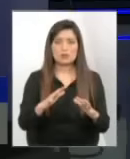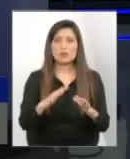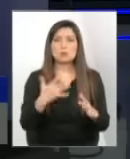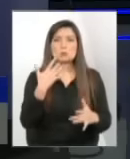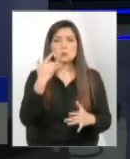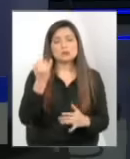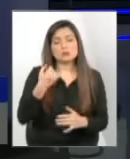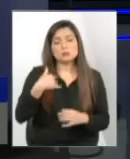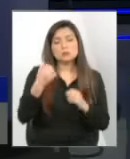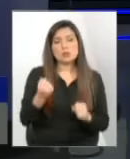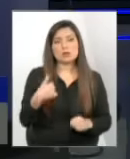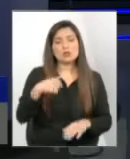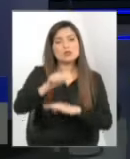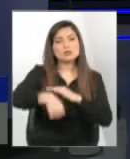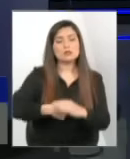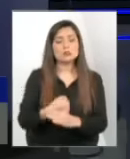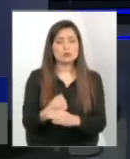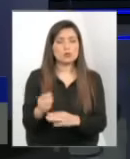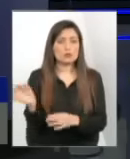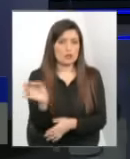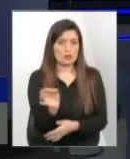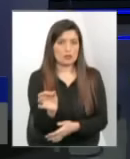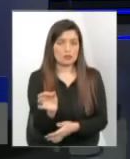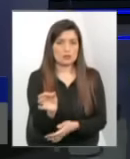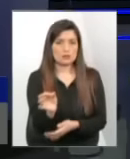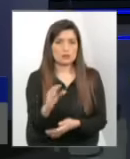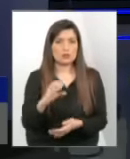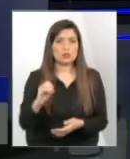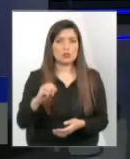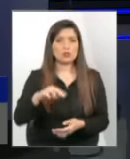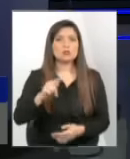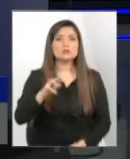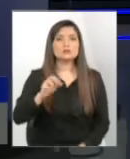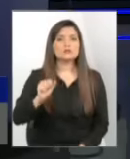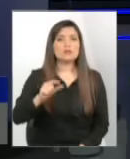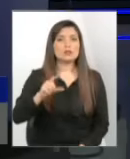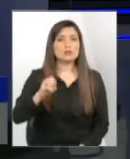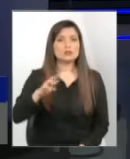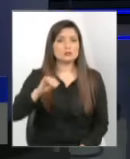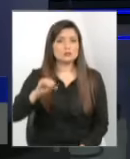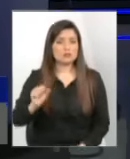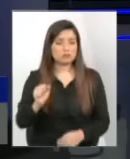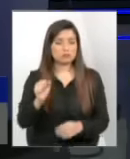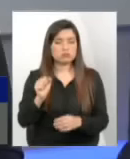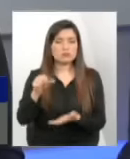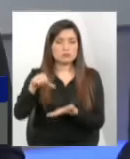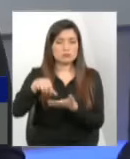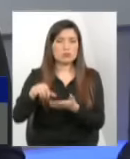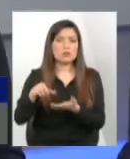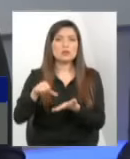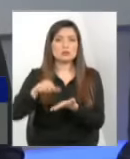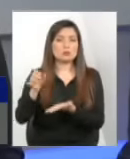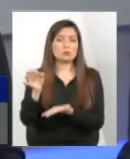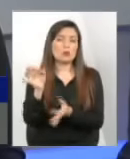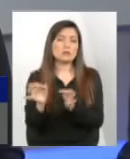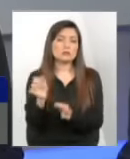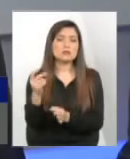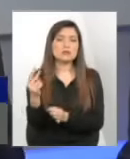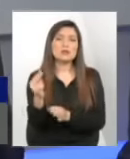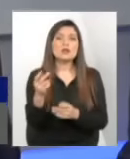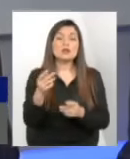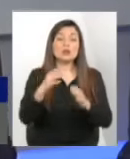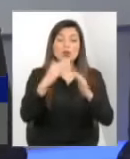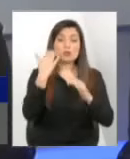puede ser, yo acojo lo que dice la Contraloría en el sentido de que hoy día los niños y niñas y jóvenes que nosotros tenemos son muy complejos.